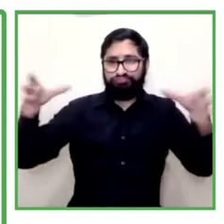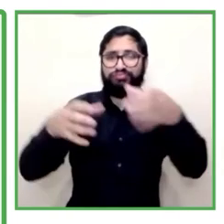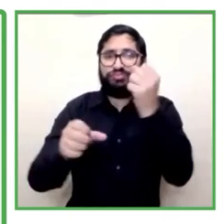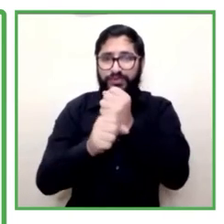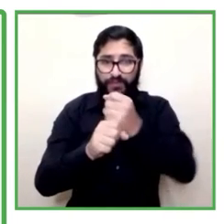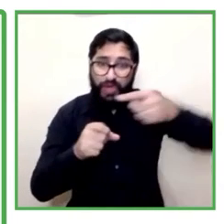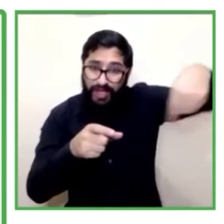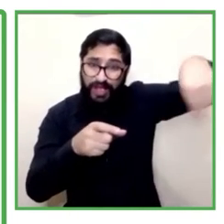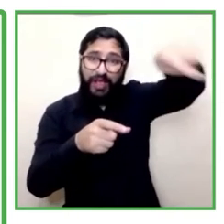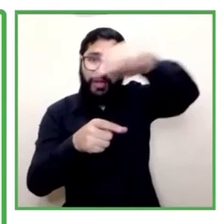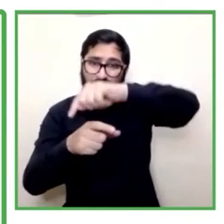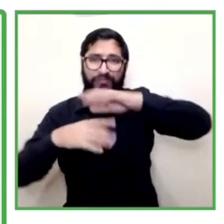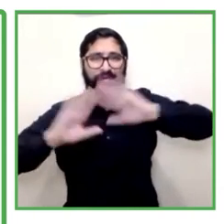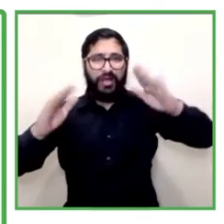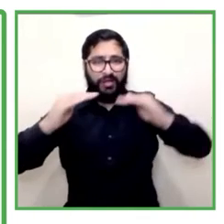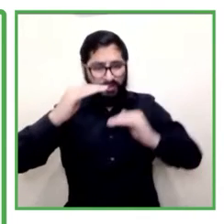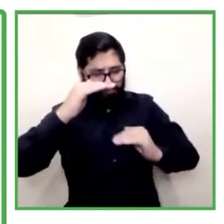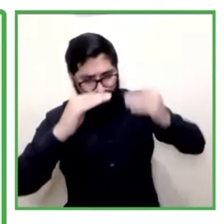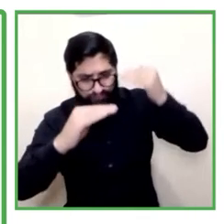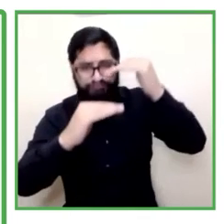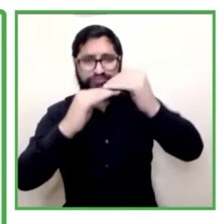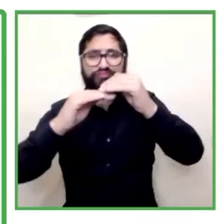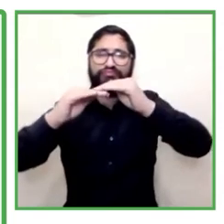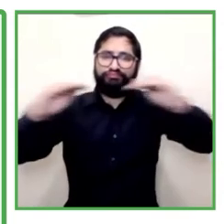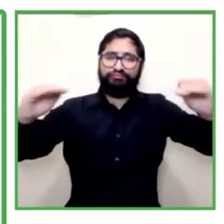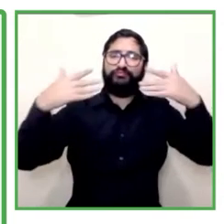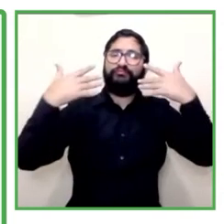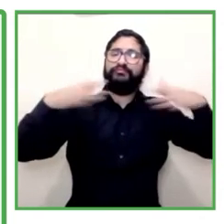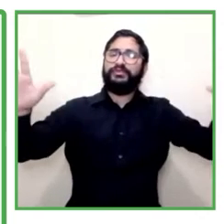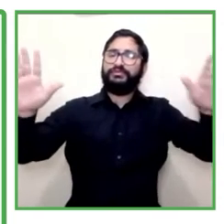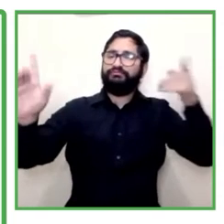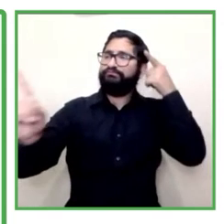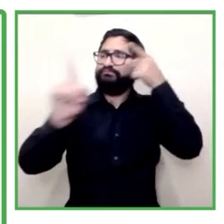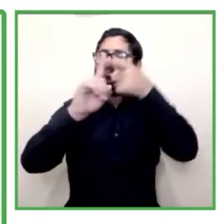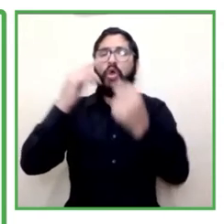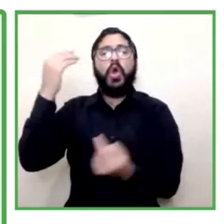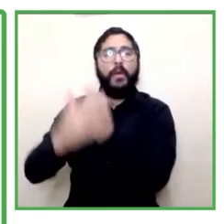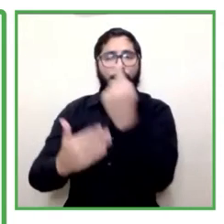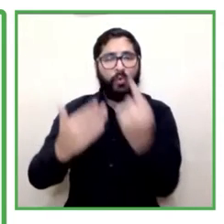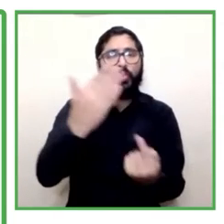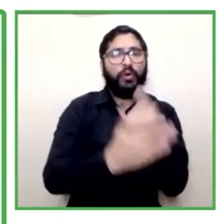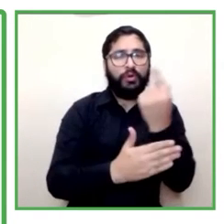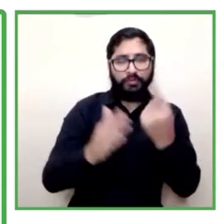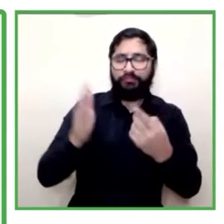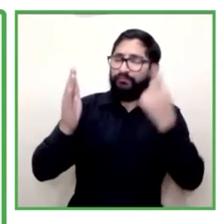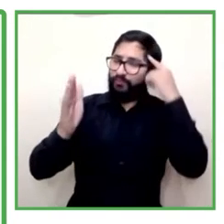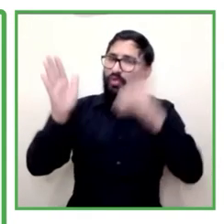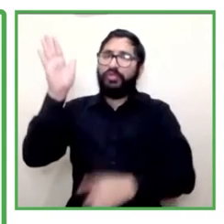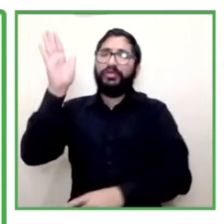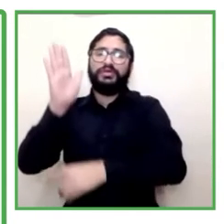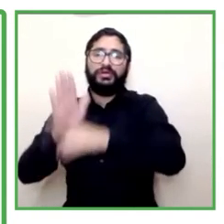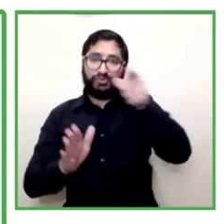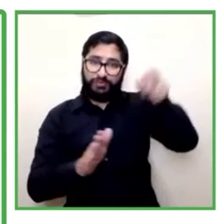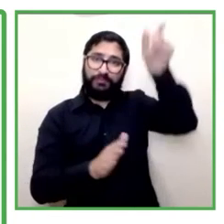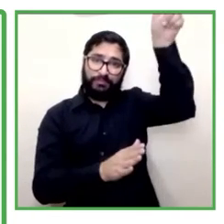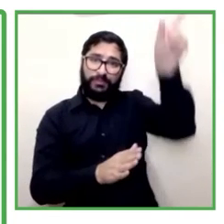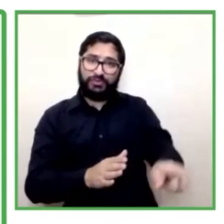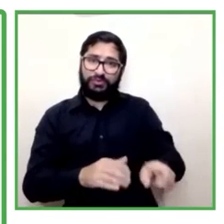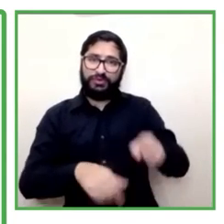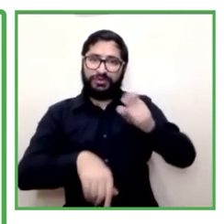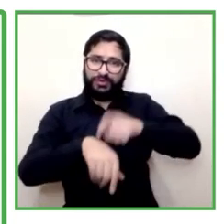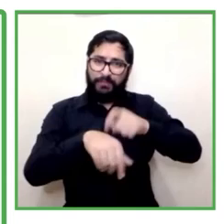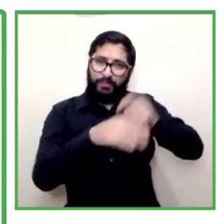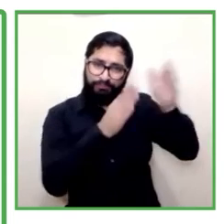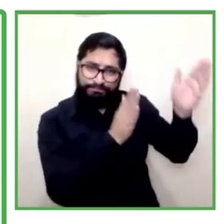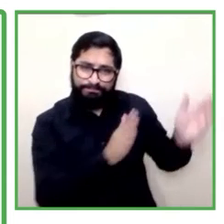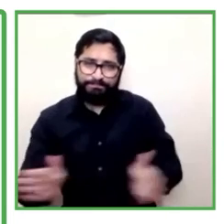tienen la oportunidad de lograr desarrollar su etapa productiva en esta modalidad de contrato de aprendizaje